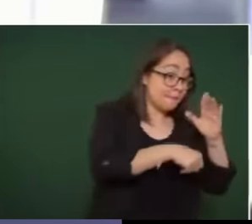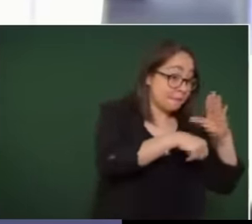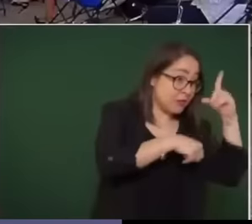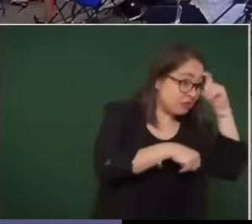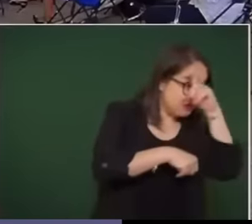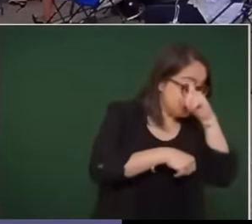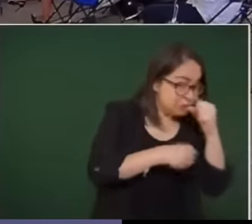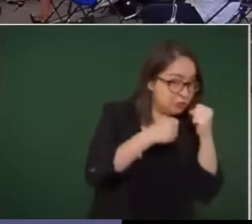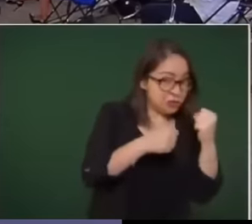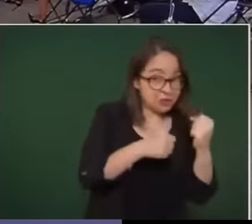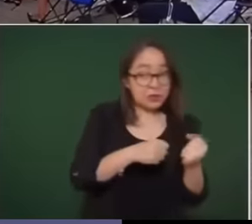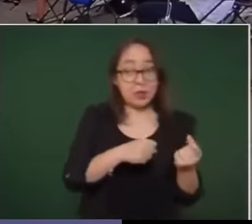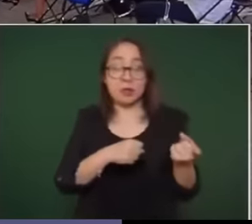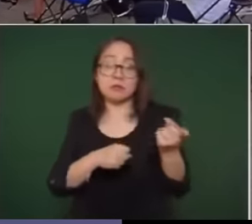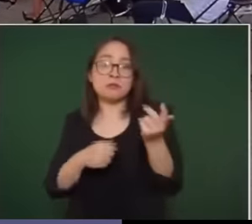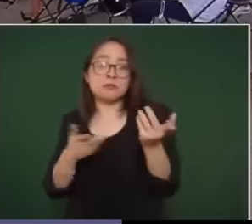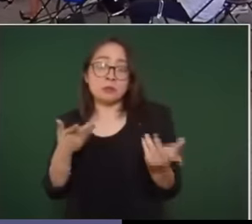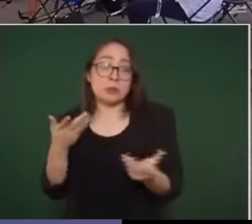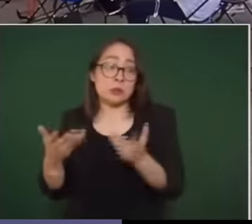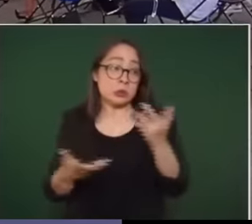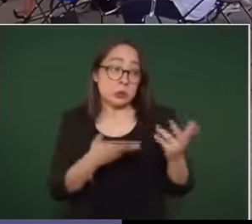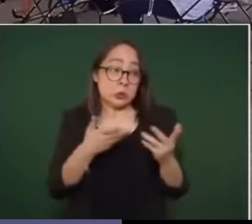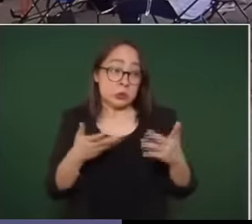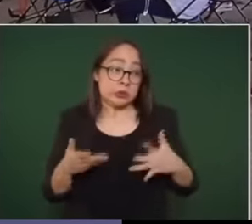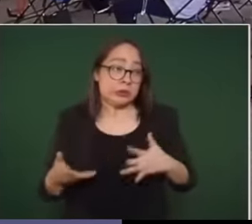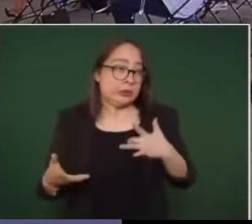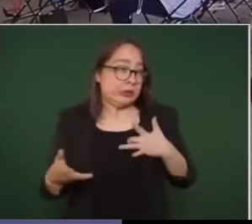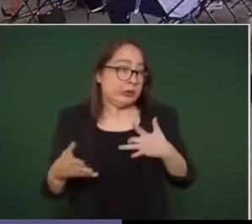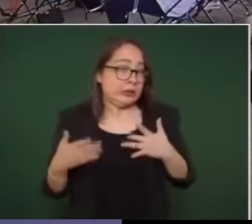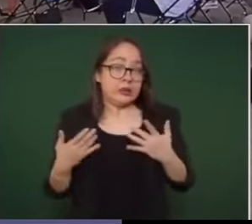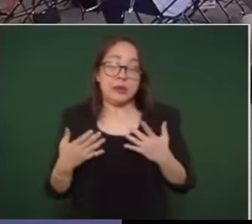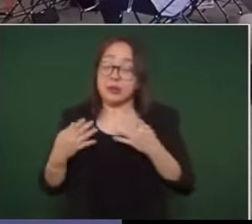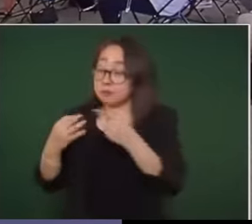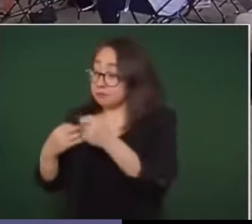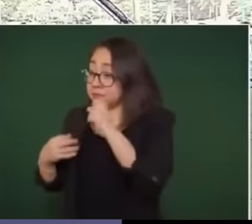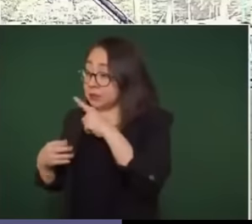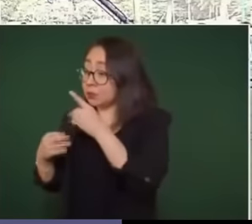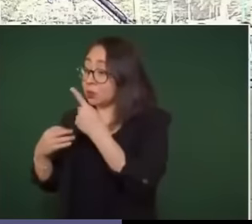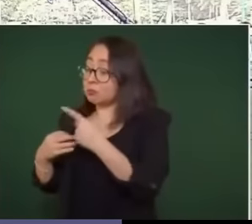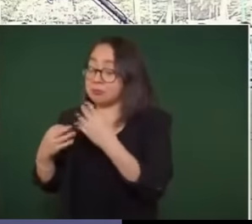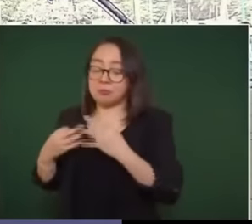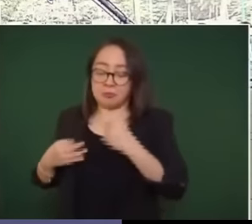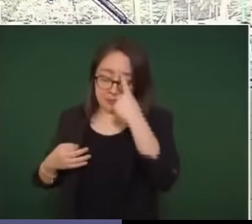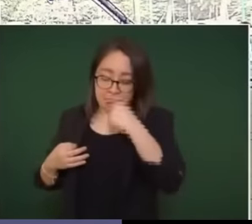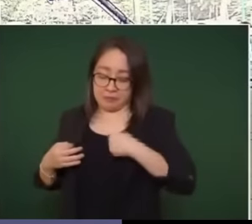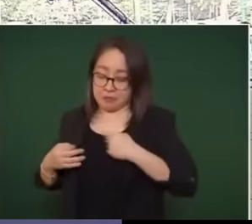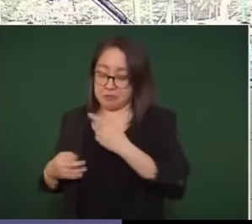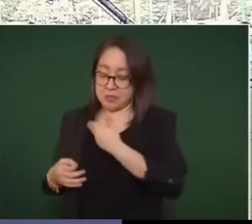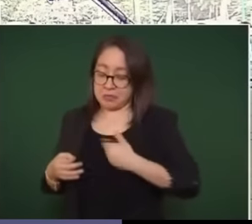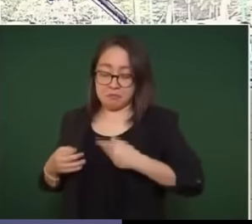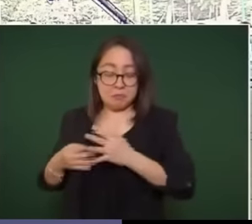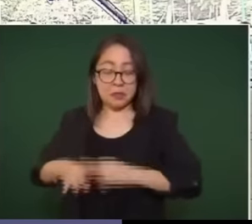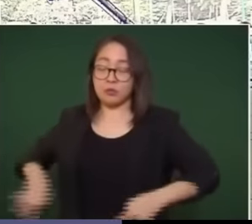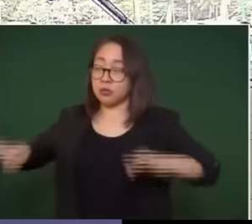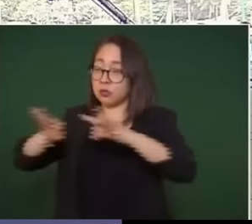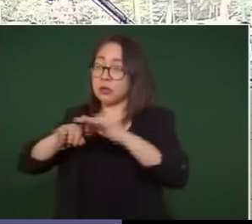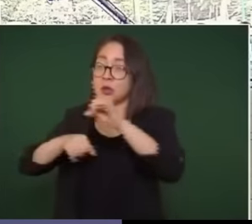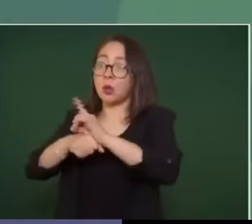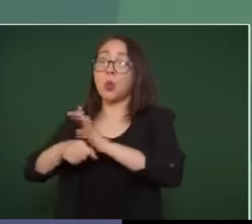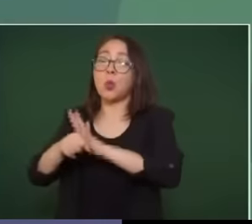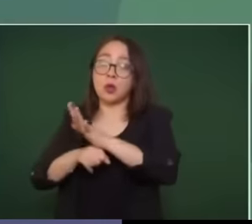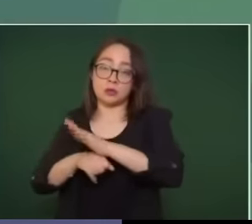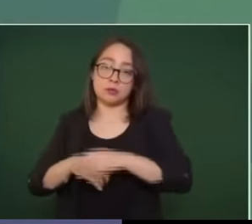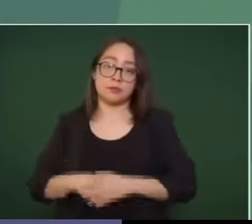e incluso el día que considera usted es el más importante en su administración gracias señor presidente pues sigo